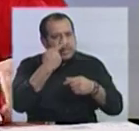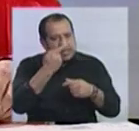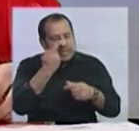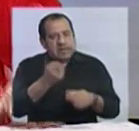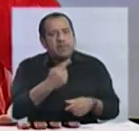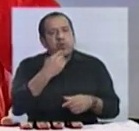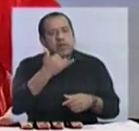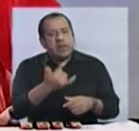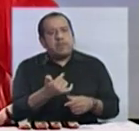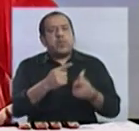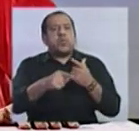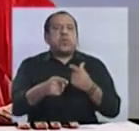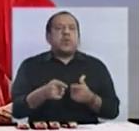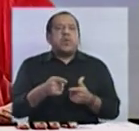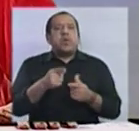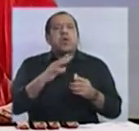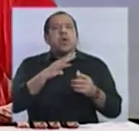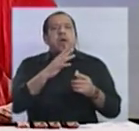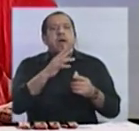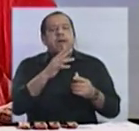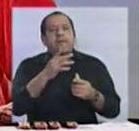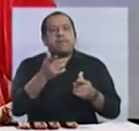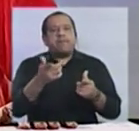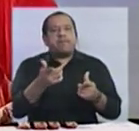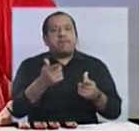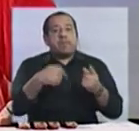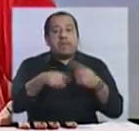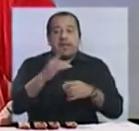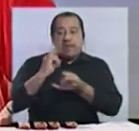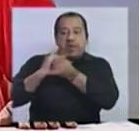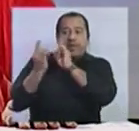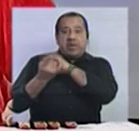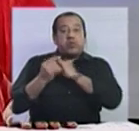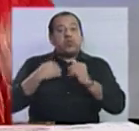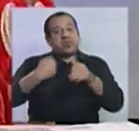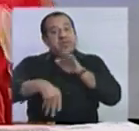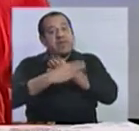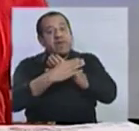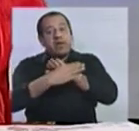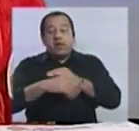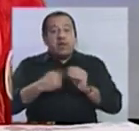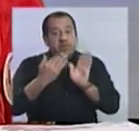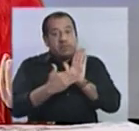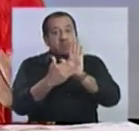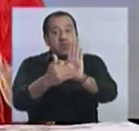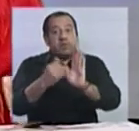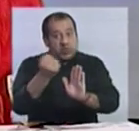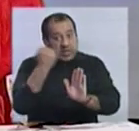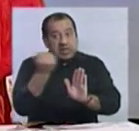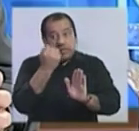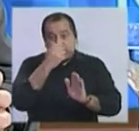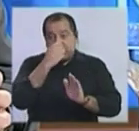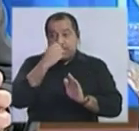¿no? Por ejemplo, salen del Parlamento, después de muchos años, referentes políticos muy